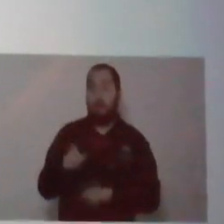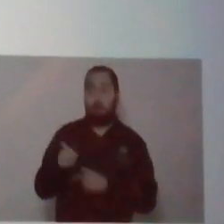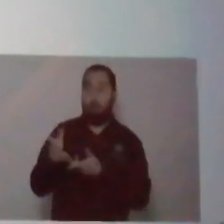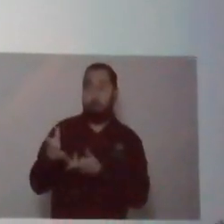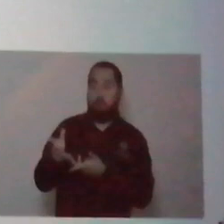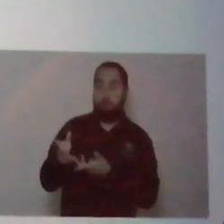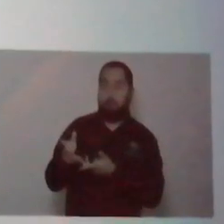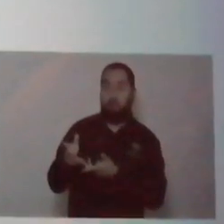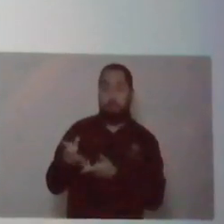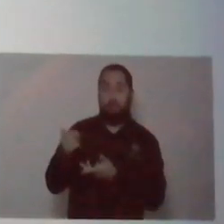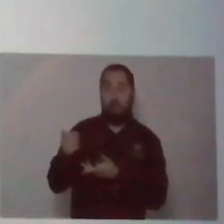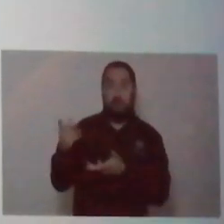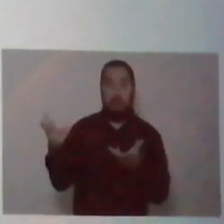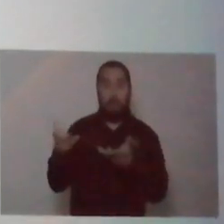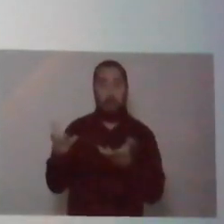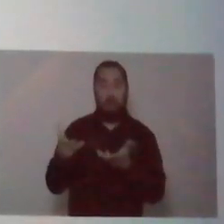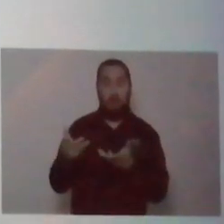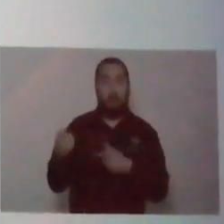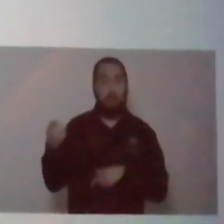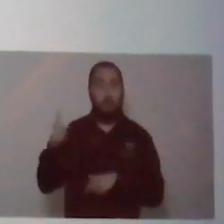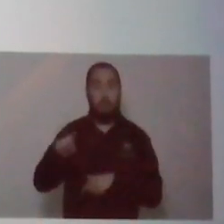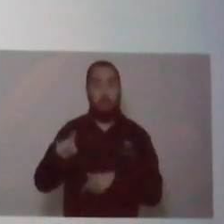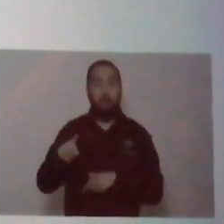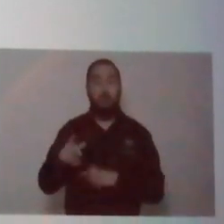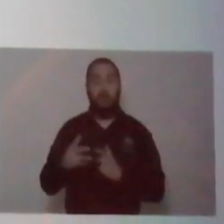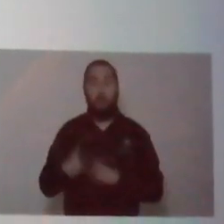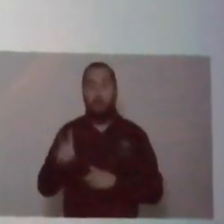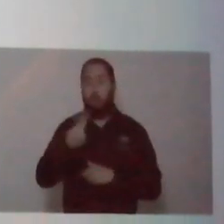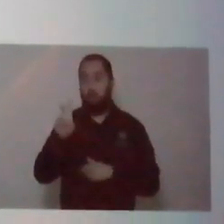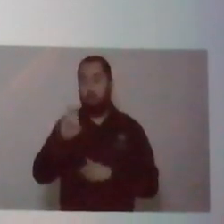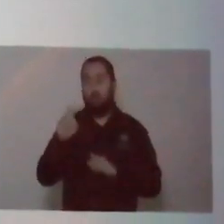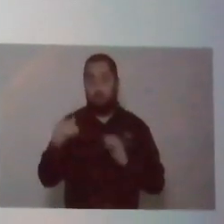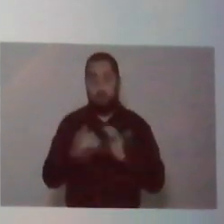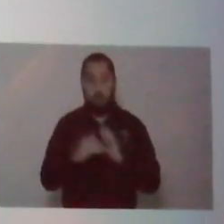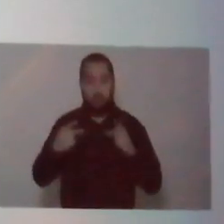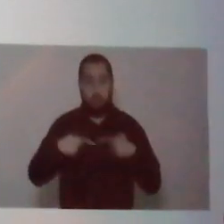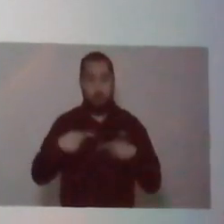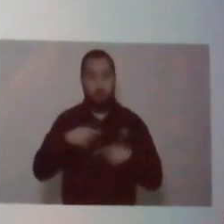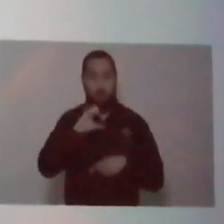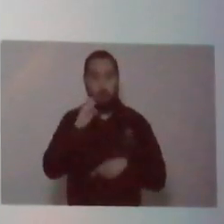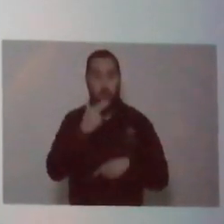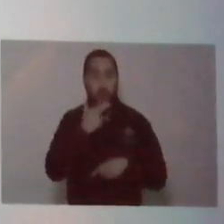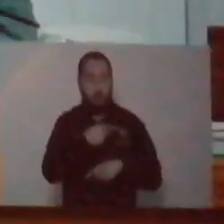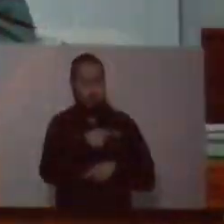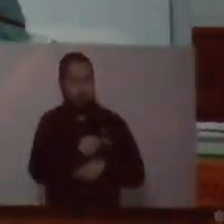lo único que hicieron fue mandar a más de 200.000 chihuahuenses a pobreza extrema?